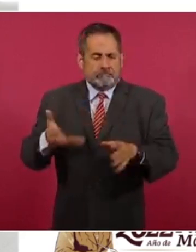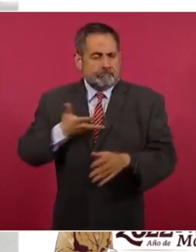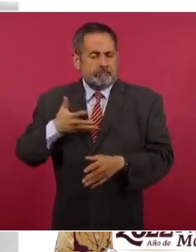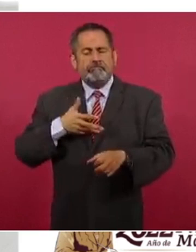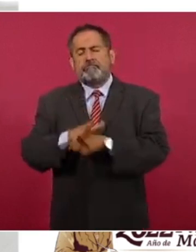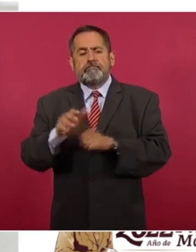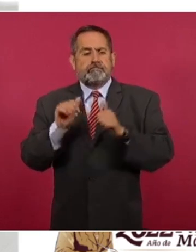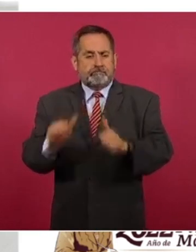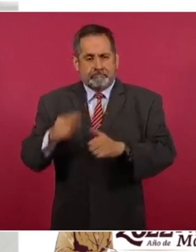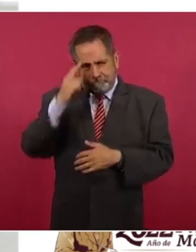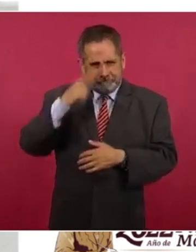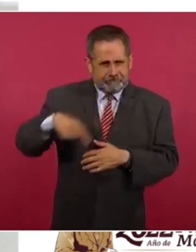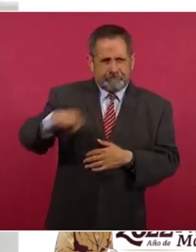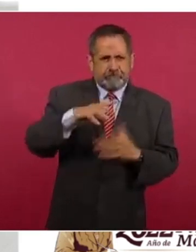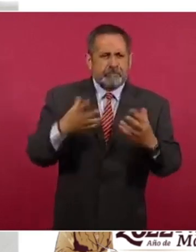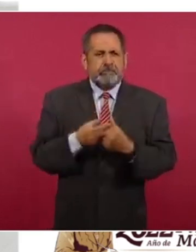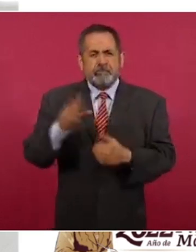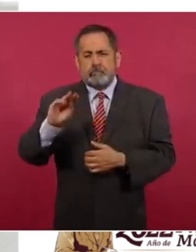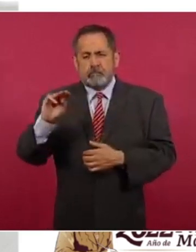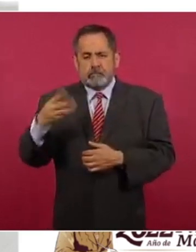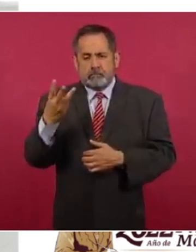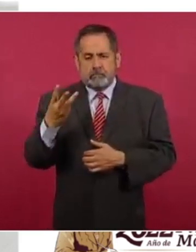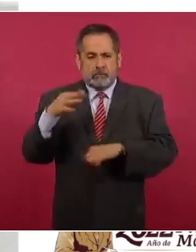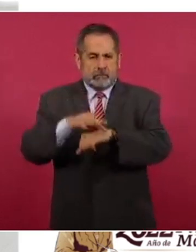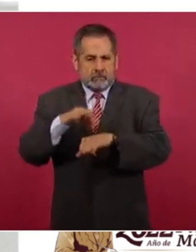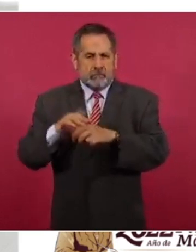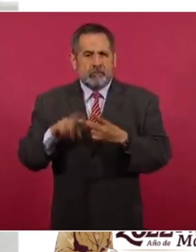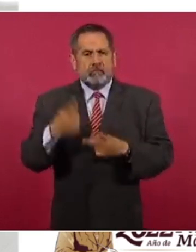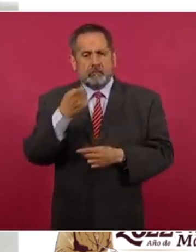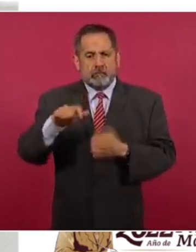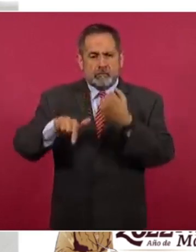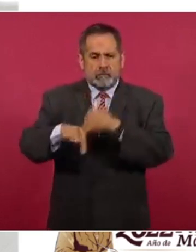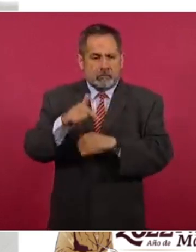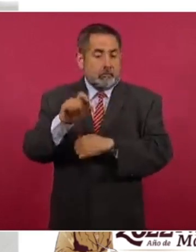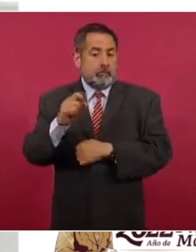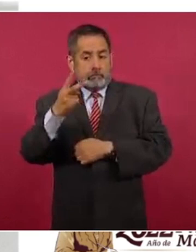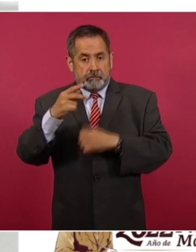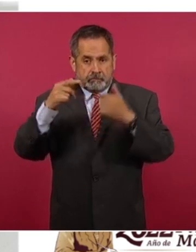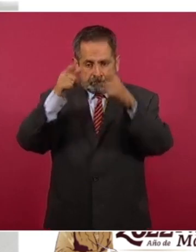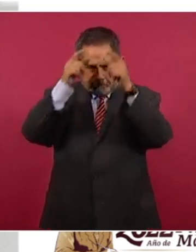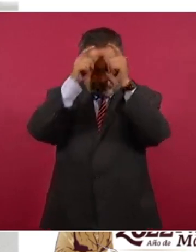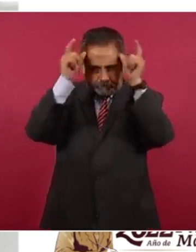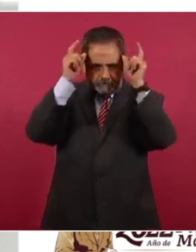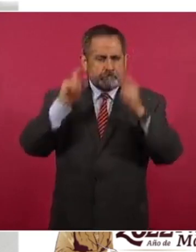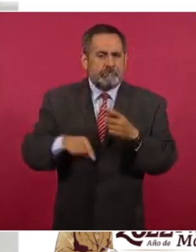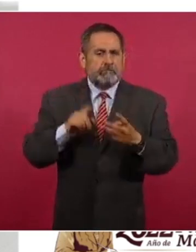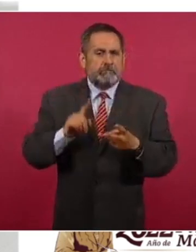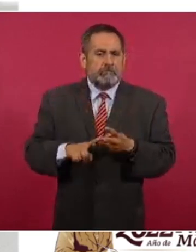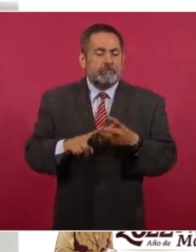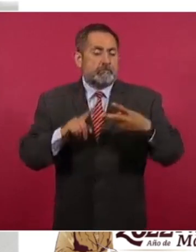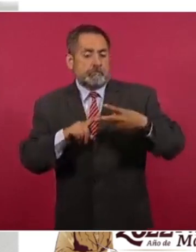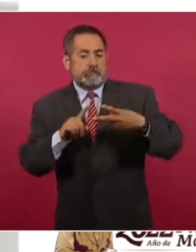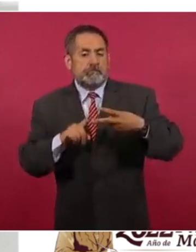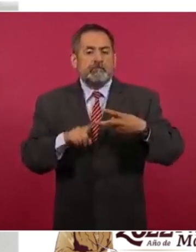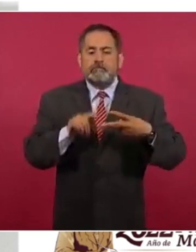tanto en el primer nivel, donde son 93 médicos, 112 enfermeras, y en el segundo nivel, donde se contrató a 16 médicos, 216